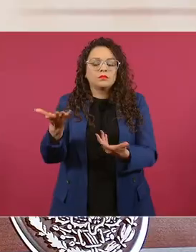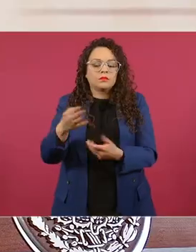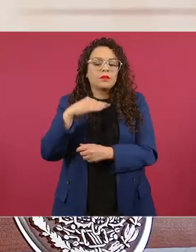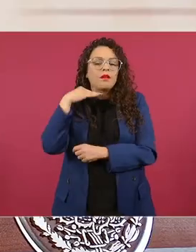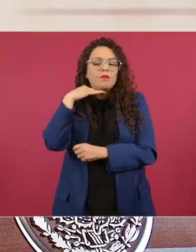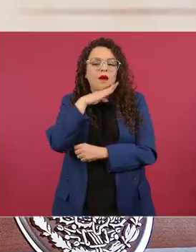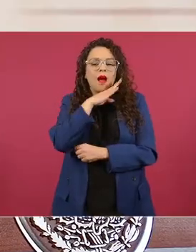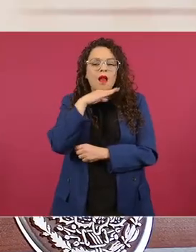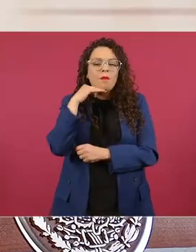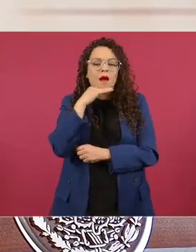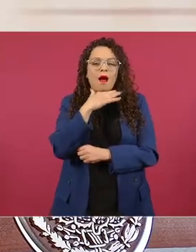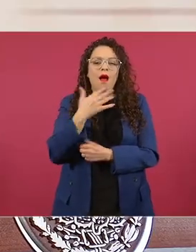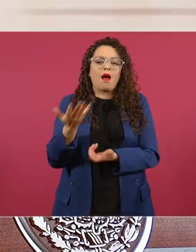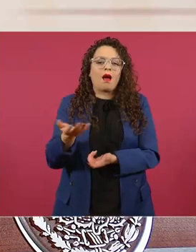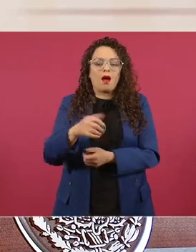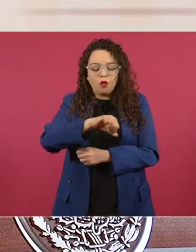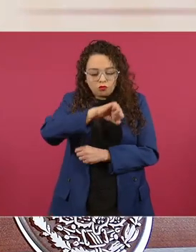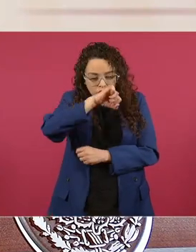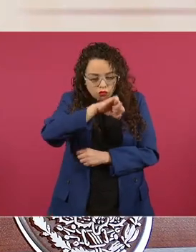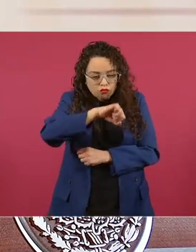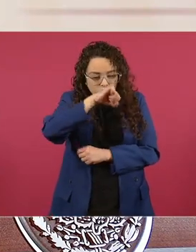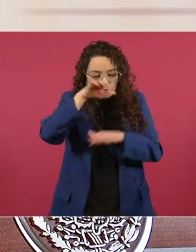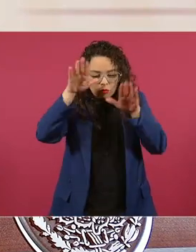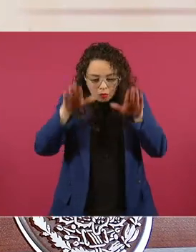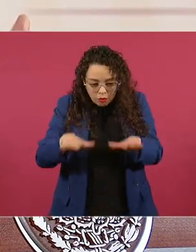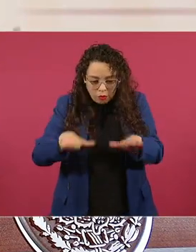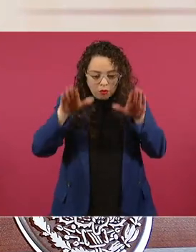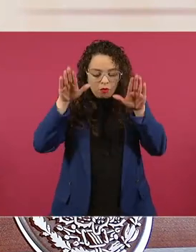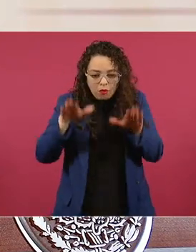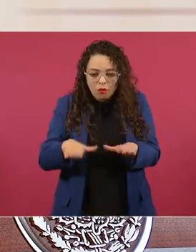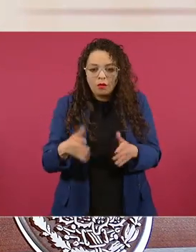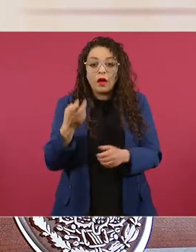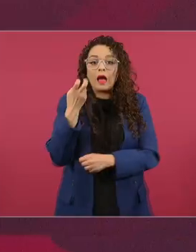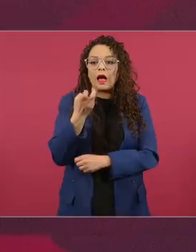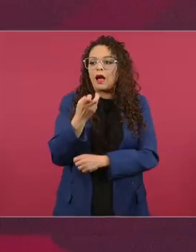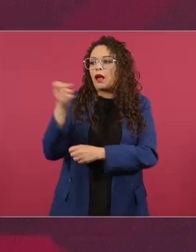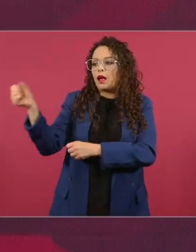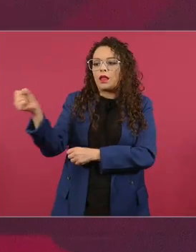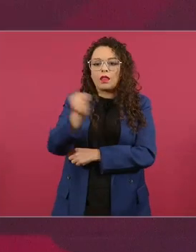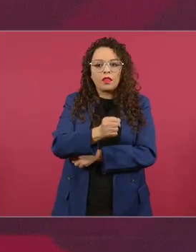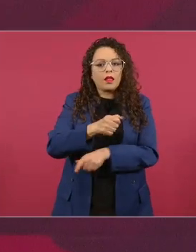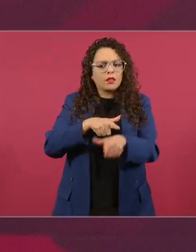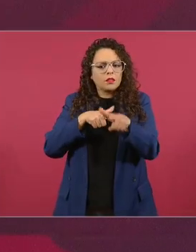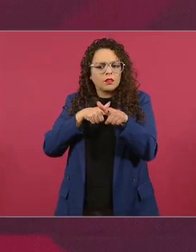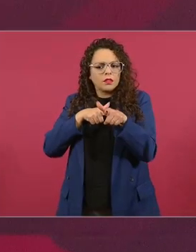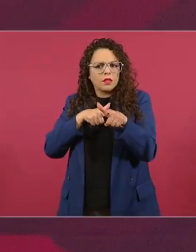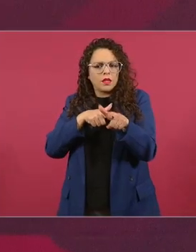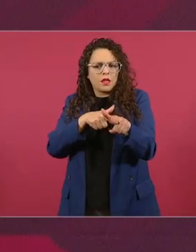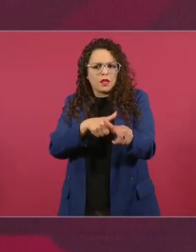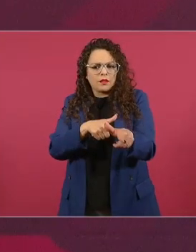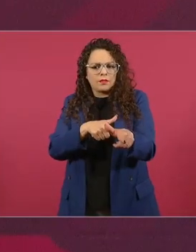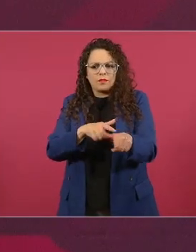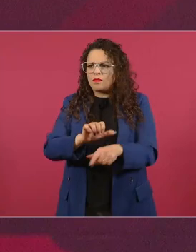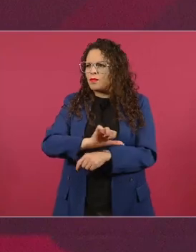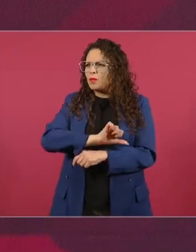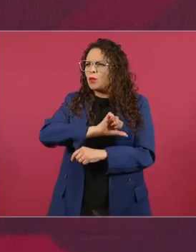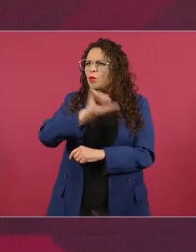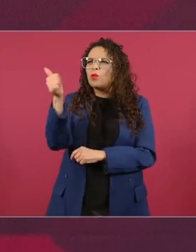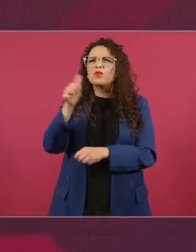otra cosa